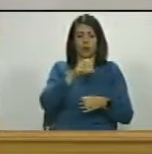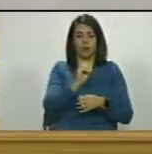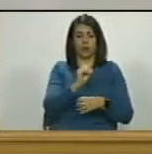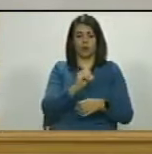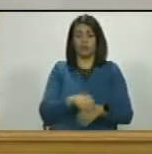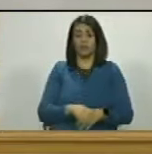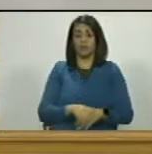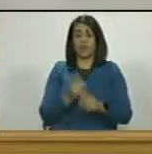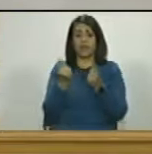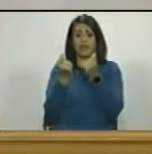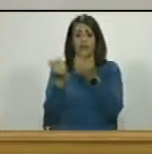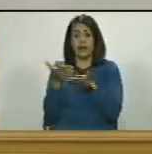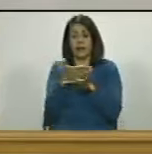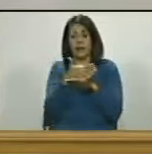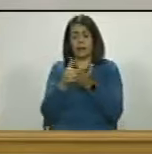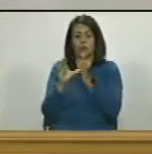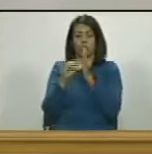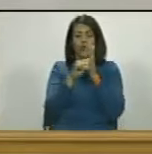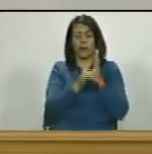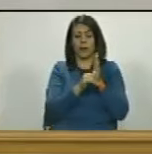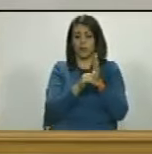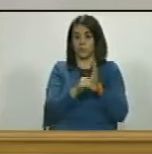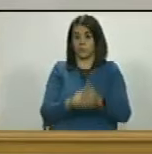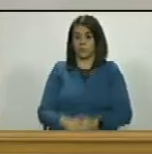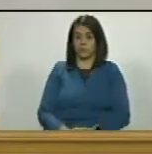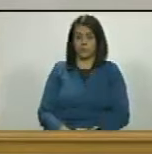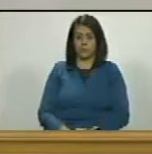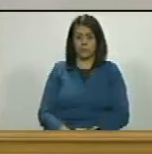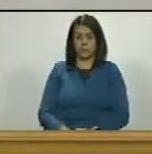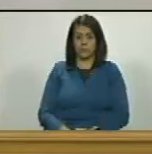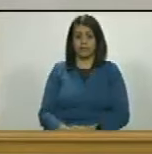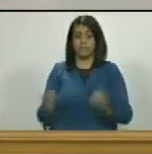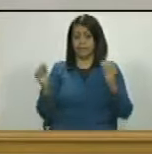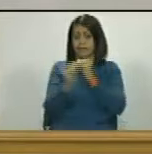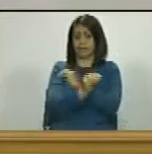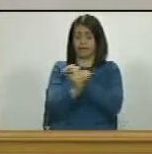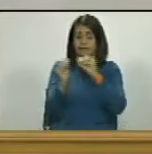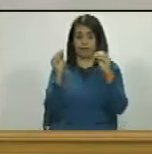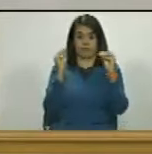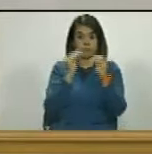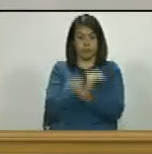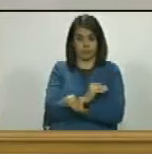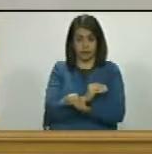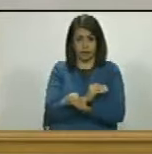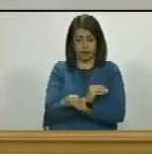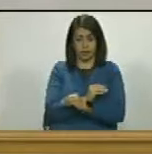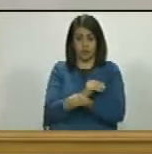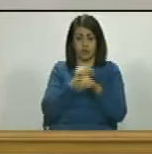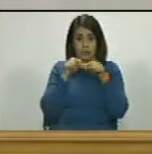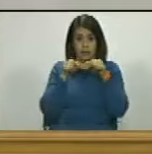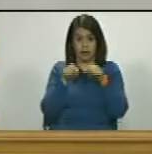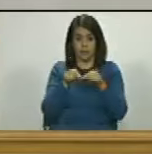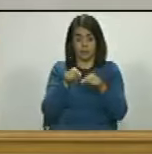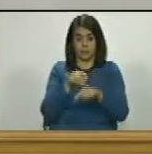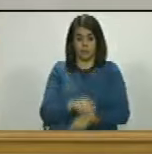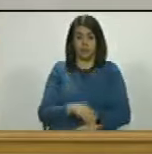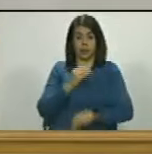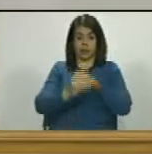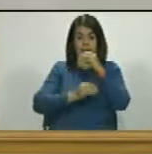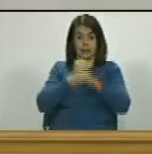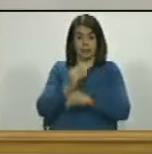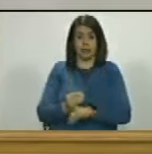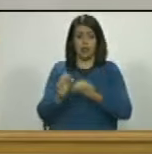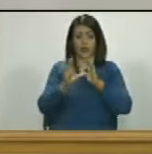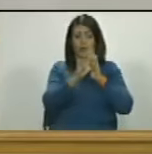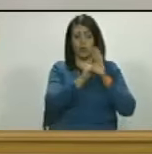del dinero que se robaron de dónde más y contrastando con lo que hicieron